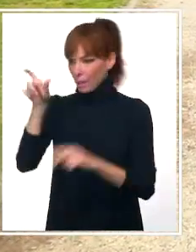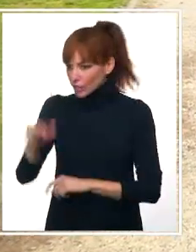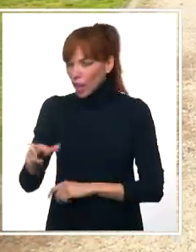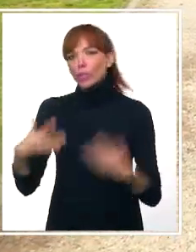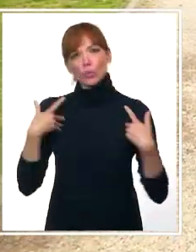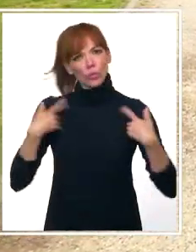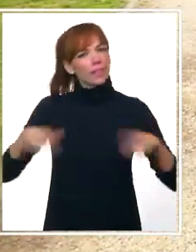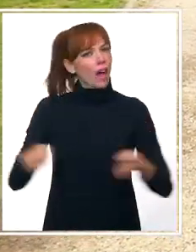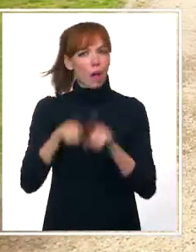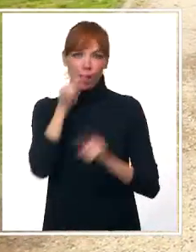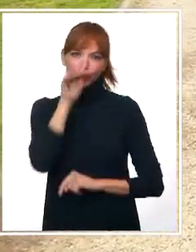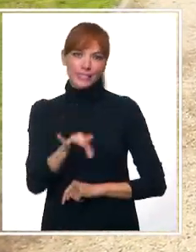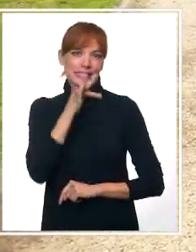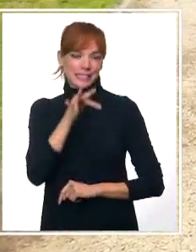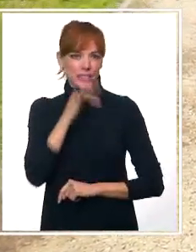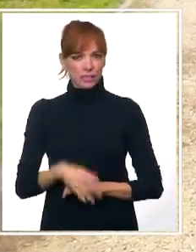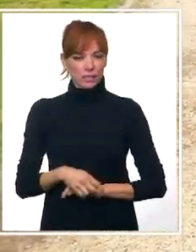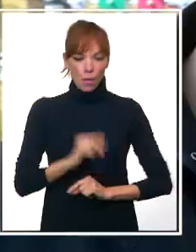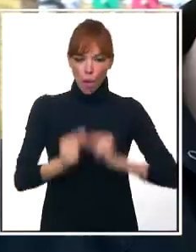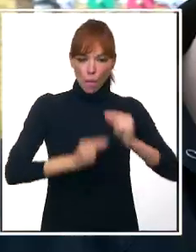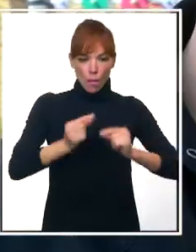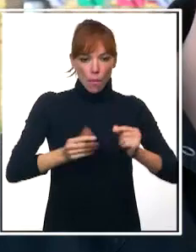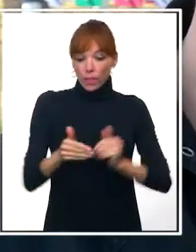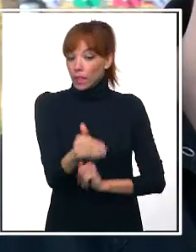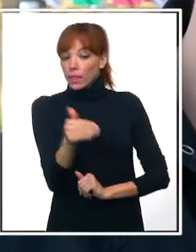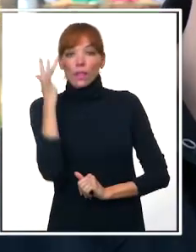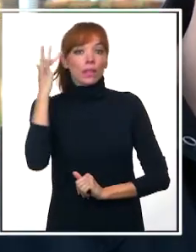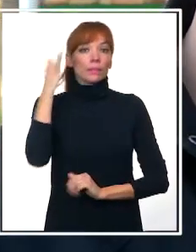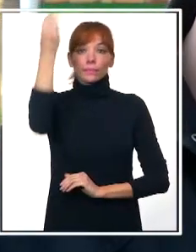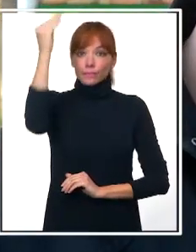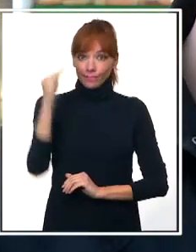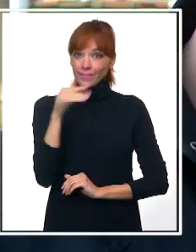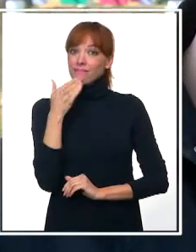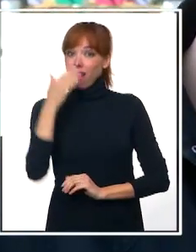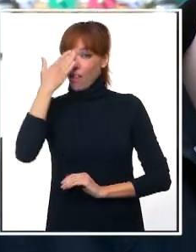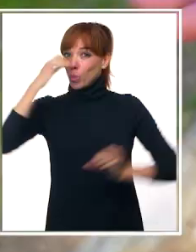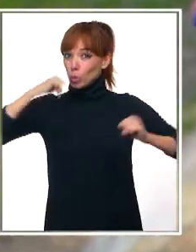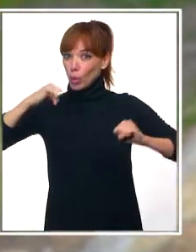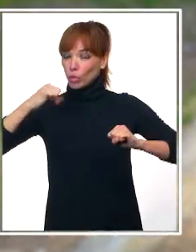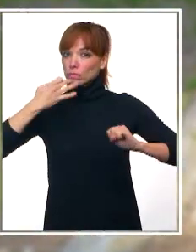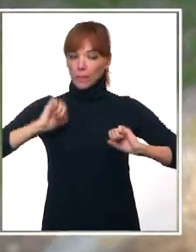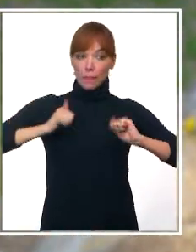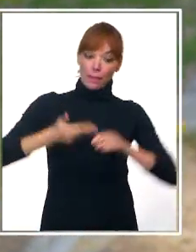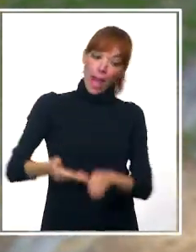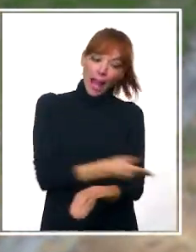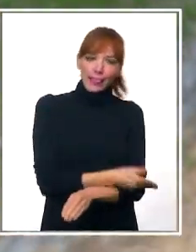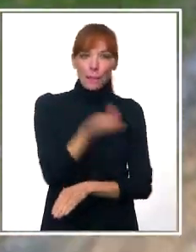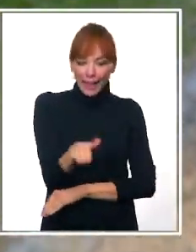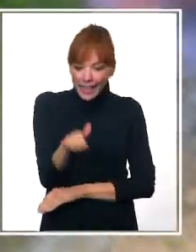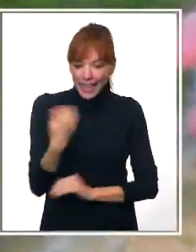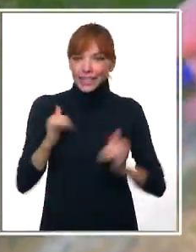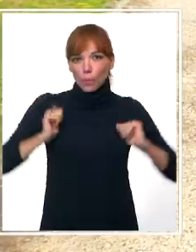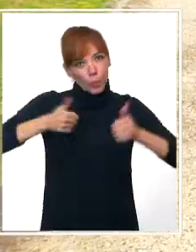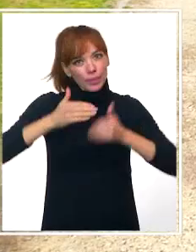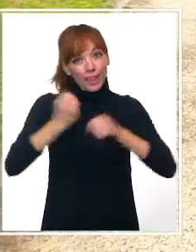aunque son niños. Y se van minando a una adolescencia y una edad adulta. Si desde el principio empezamos a trabajarlo, todo